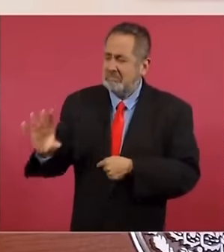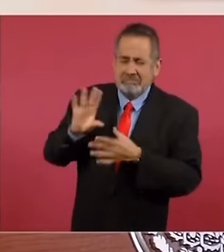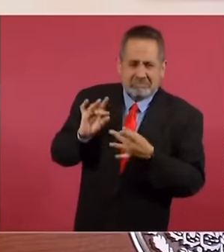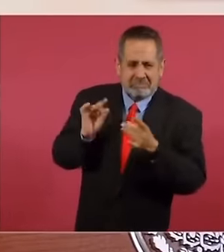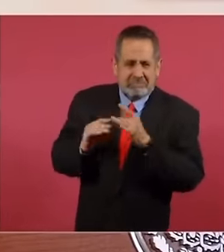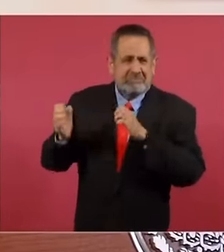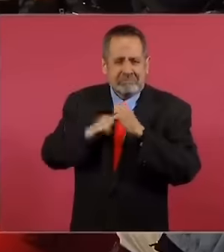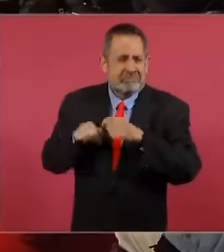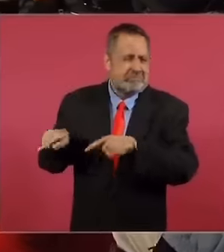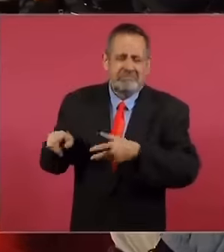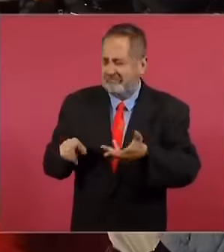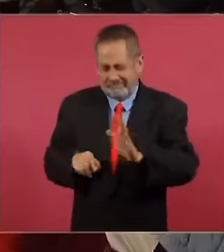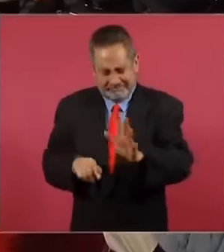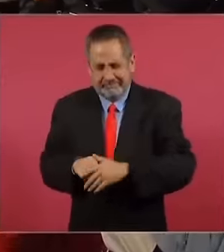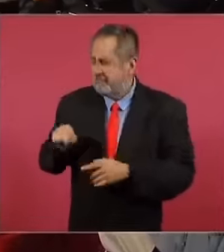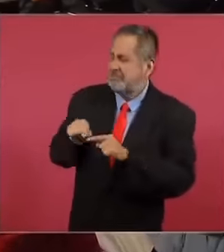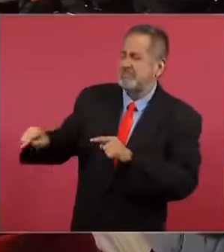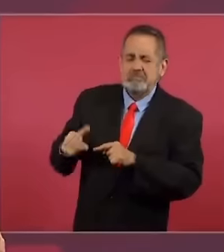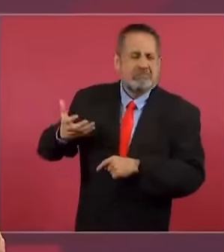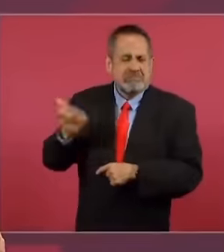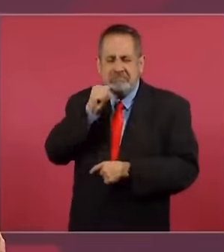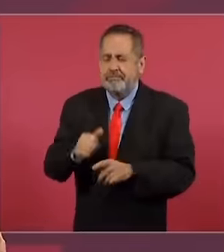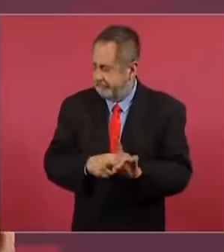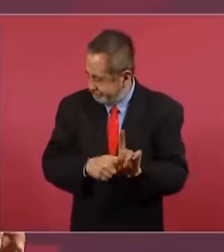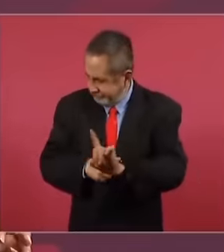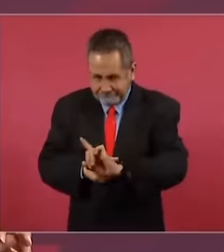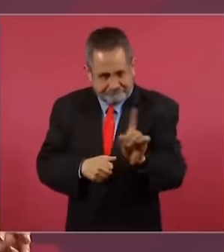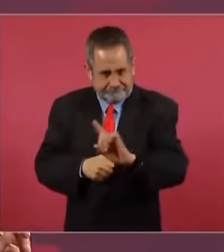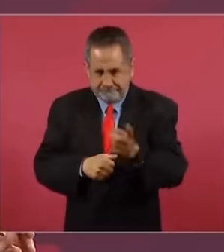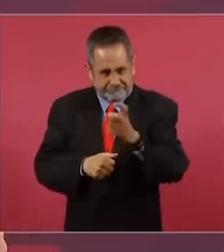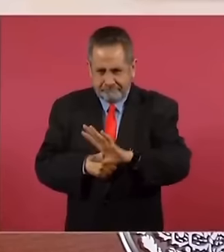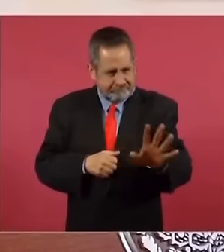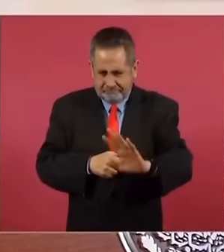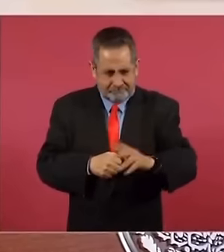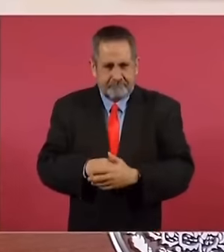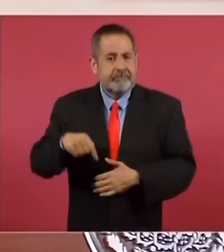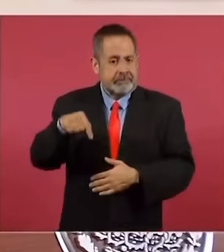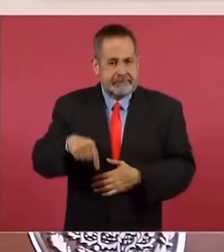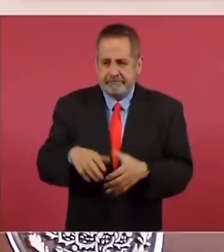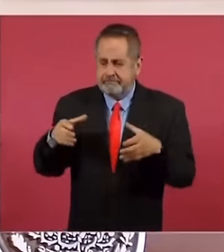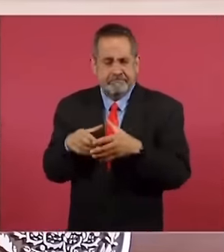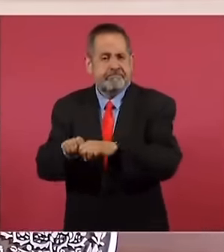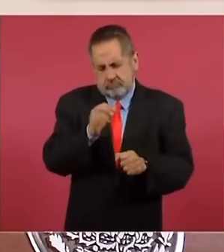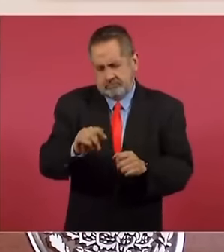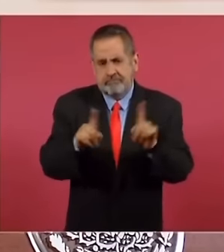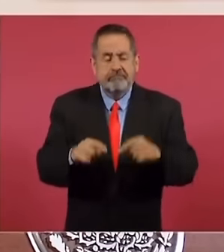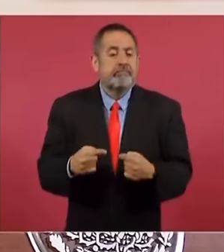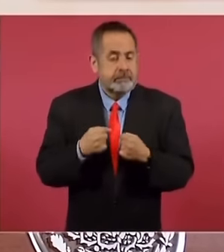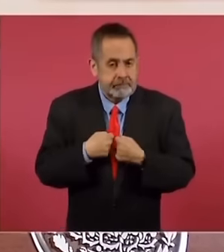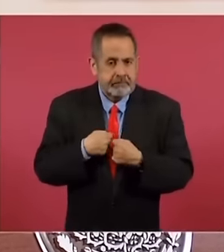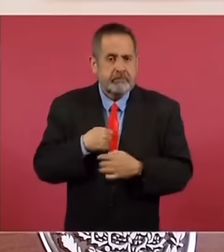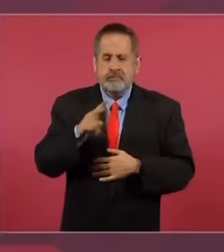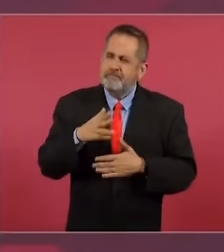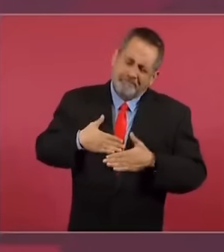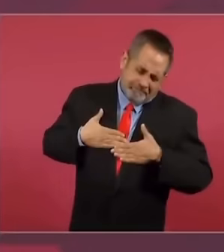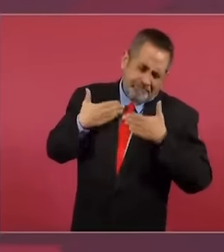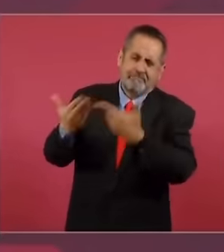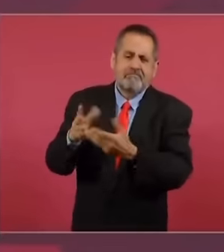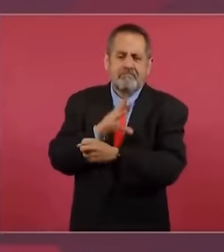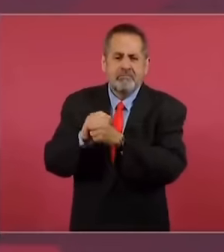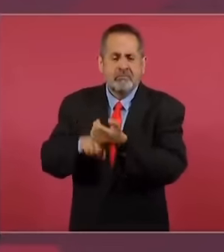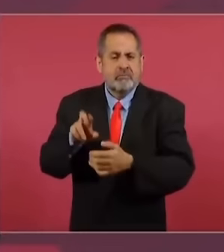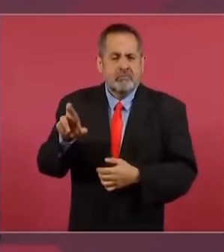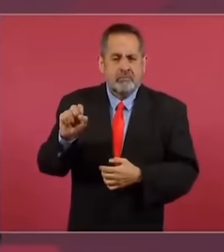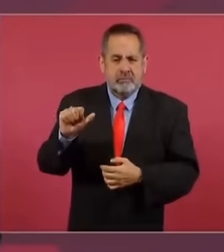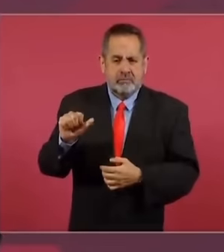que le ayudan, no están haciendo su trabajo. No, no es cierto eso. Aquí es un equipo. Yo le tengo absoluta confianza